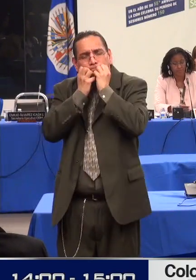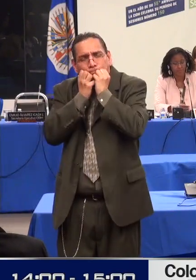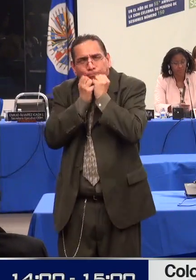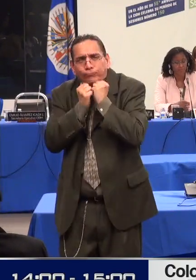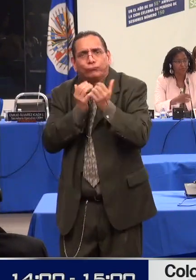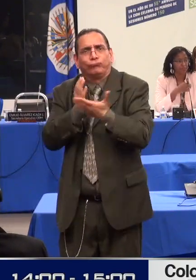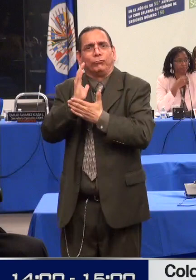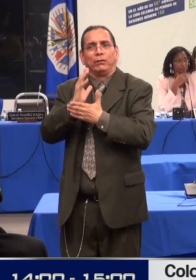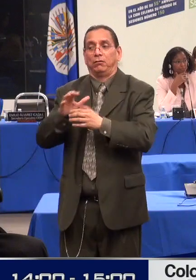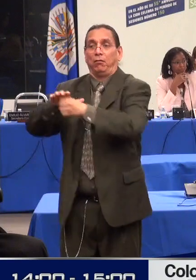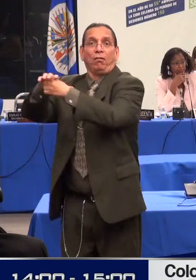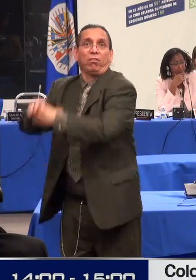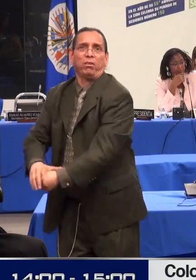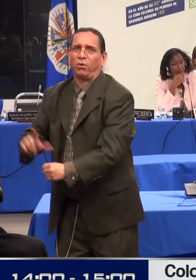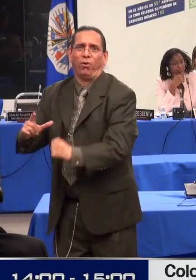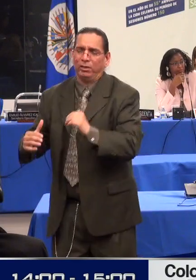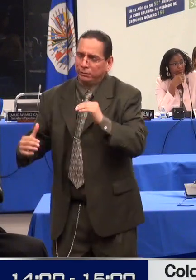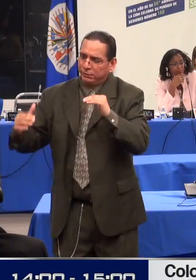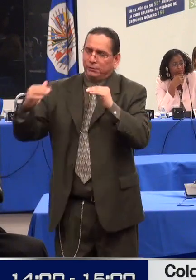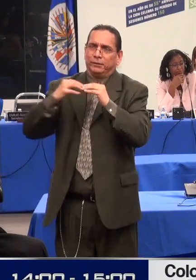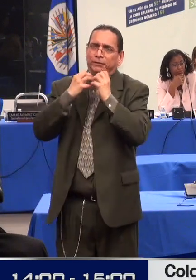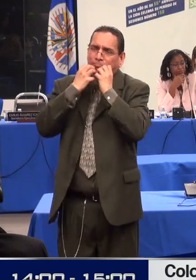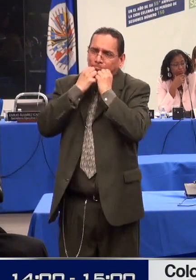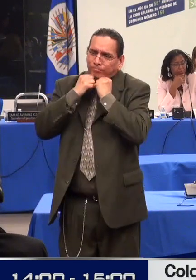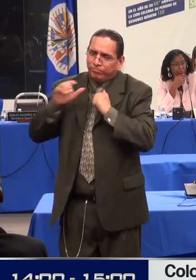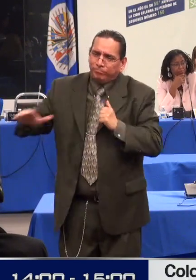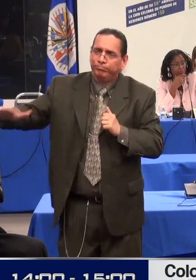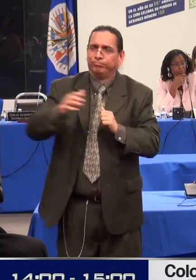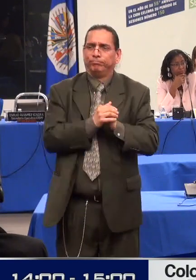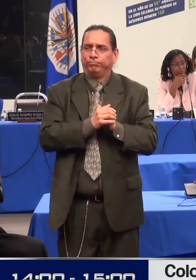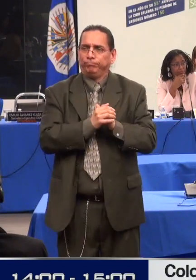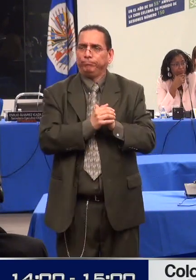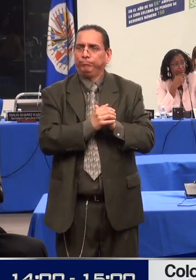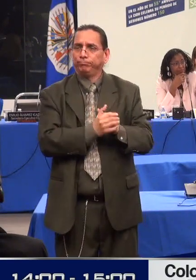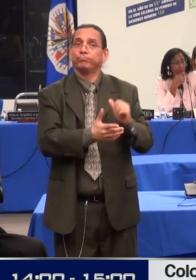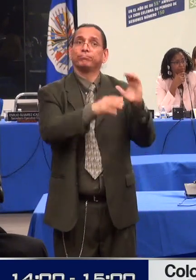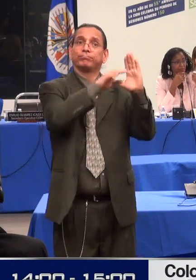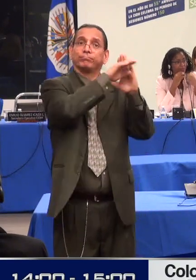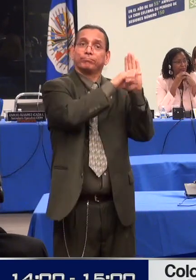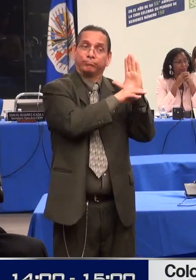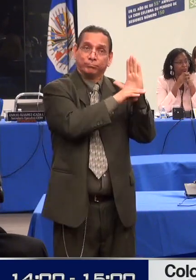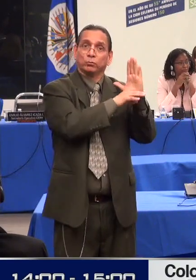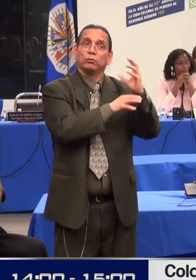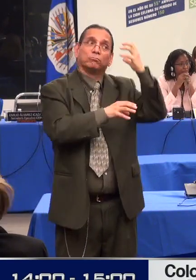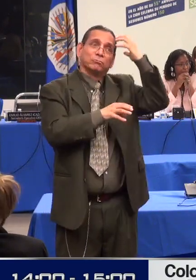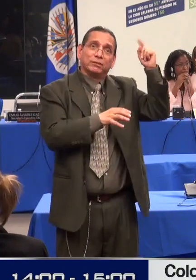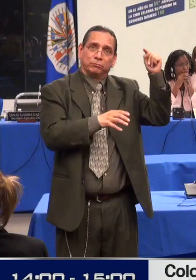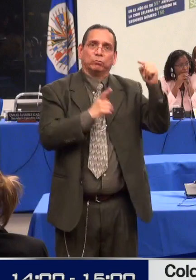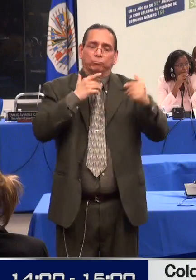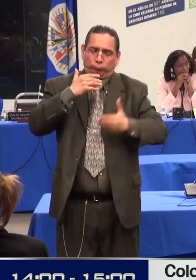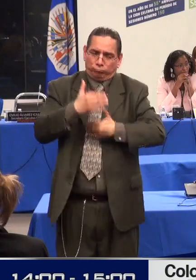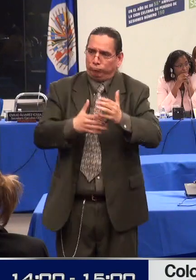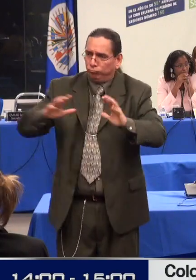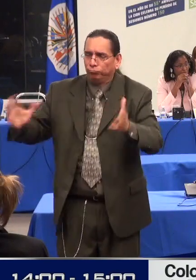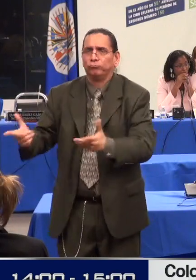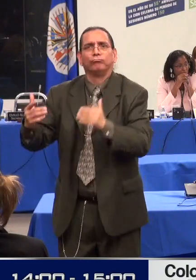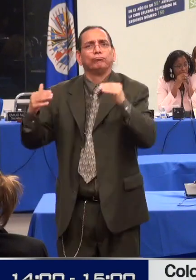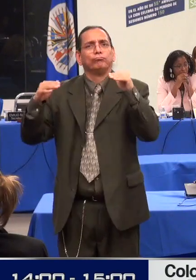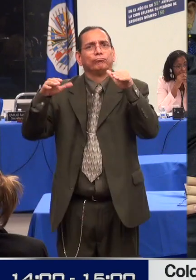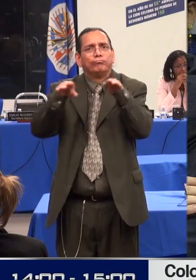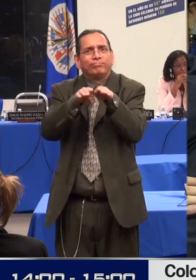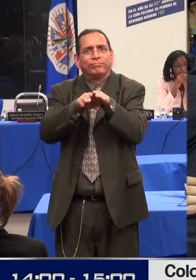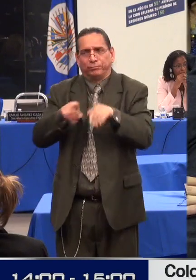En lo que tiene que ver con las políticas públicas, iniciando por la misma política pública de discapacidad e inclusión social recientemente